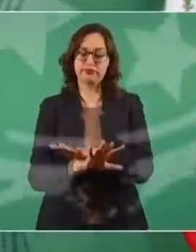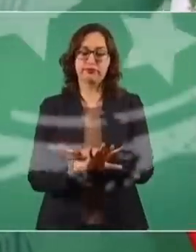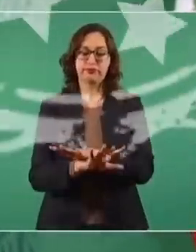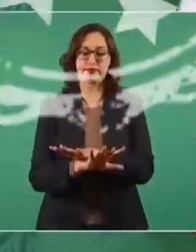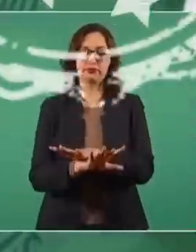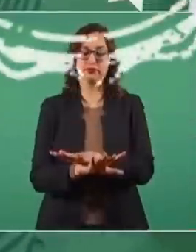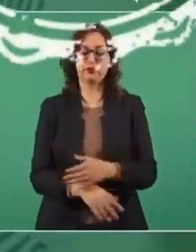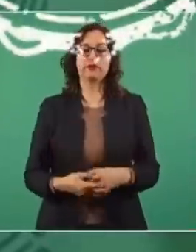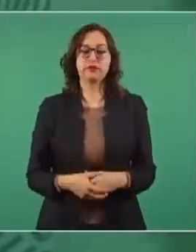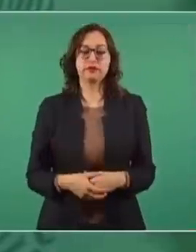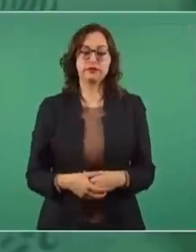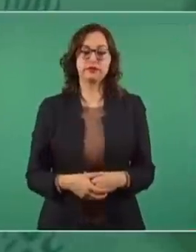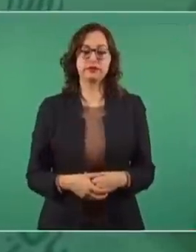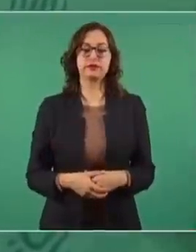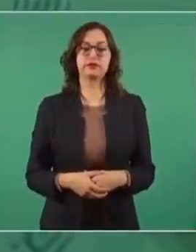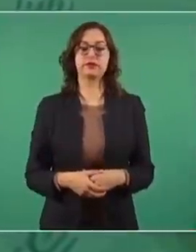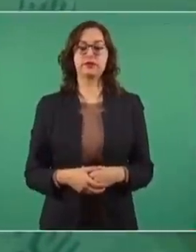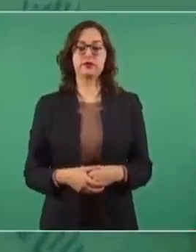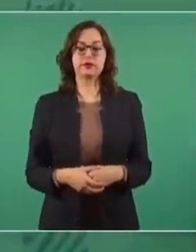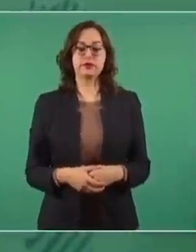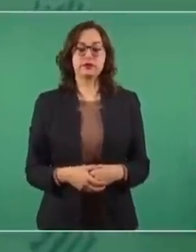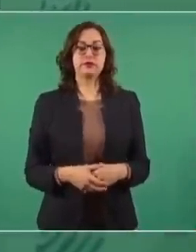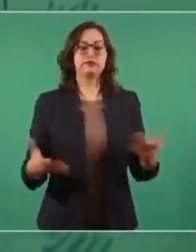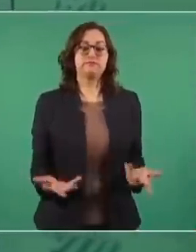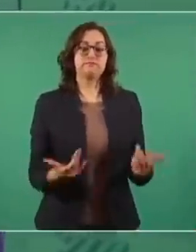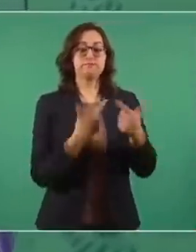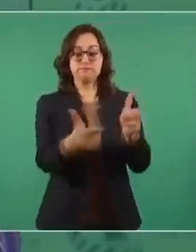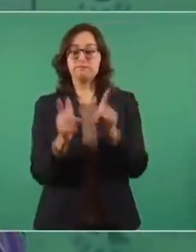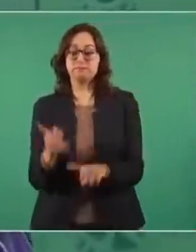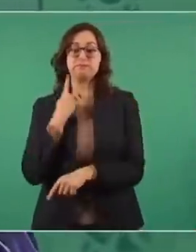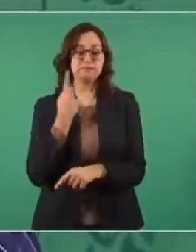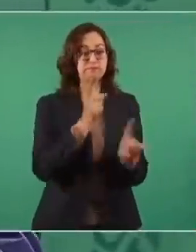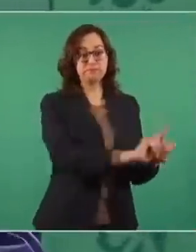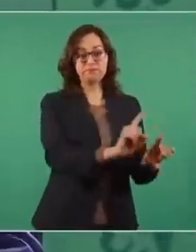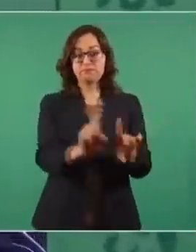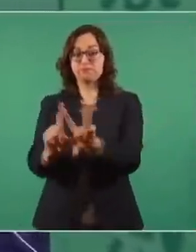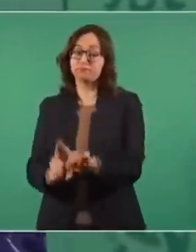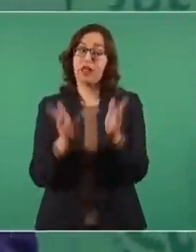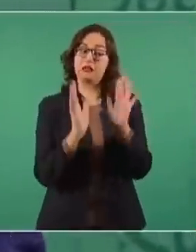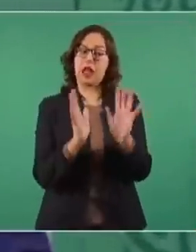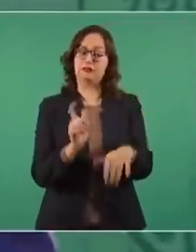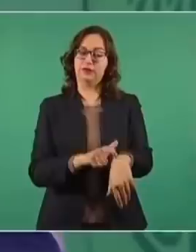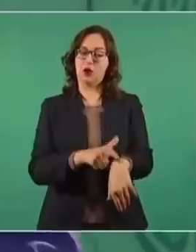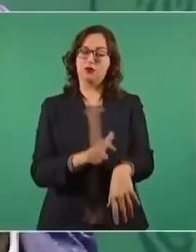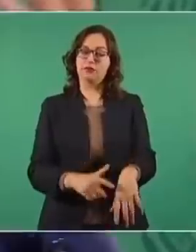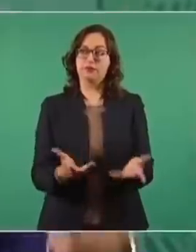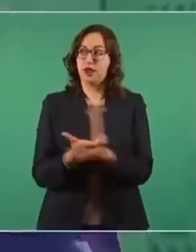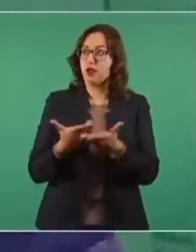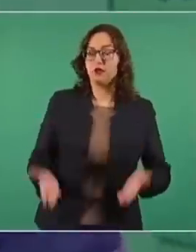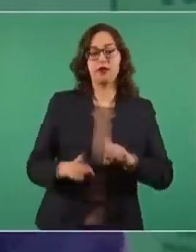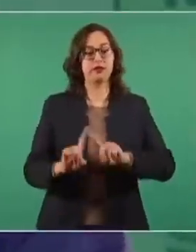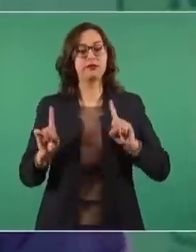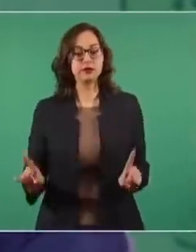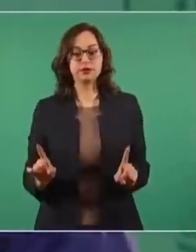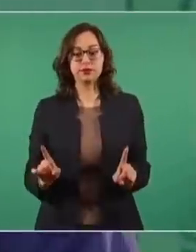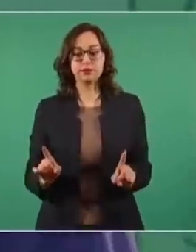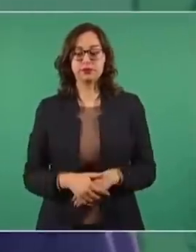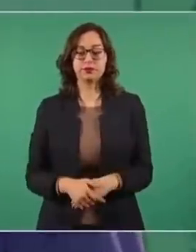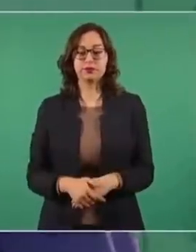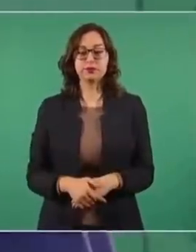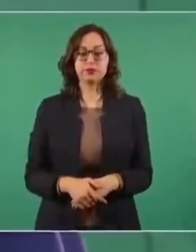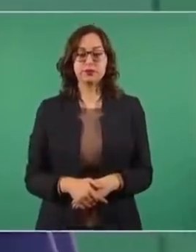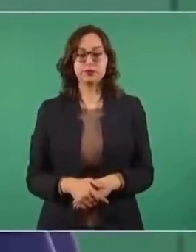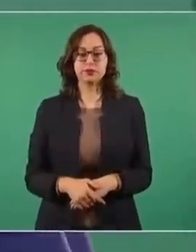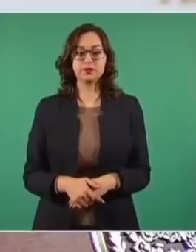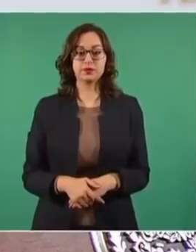Los partidos, pues ya tienen que entender que son otros tiempos. Por ejemplo, el que haya